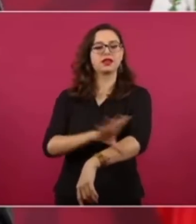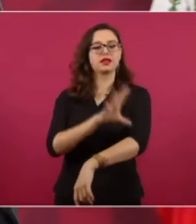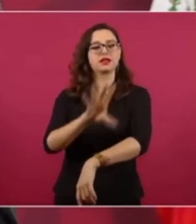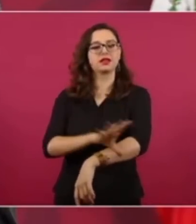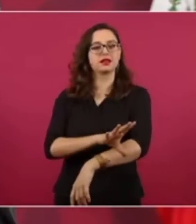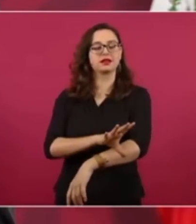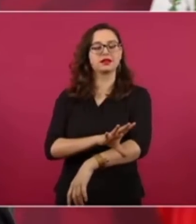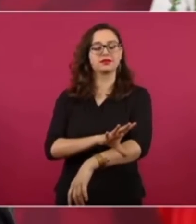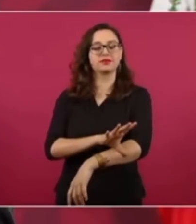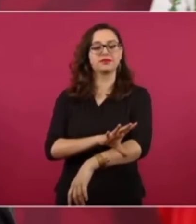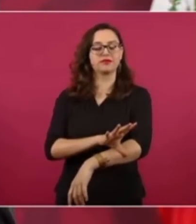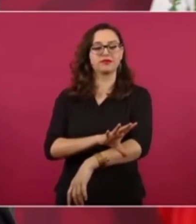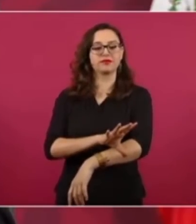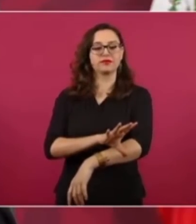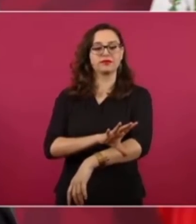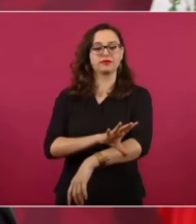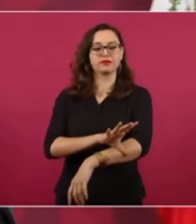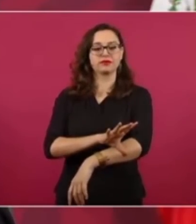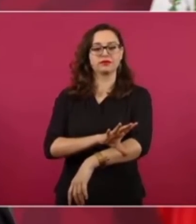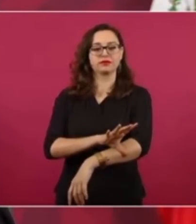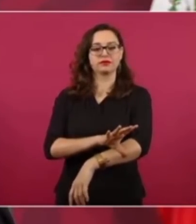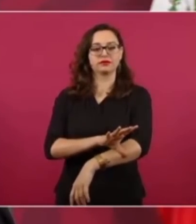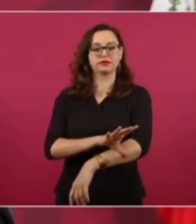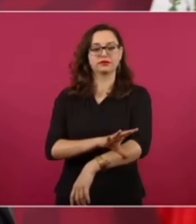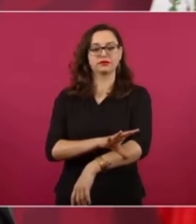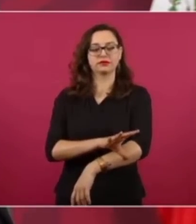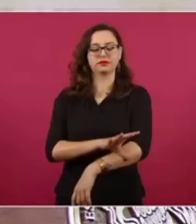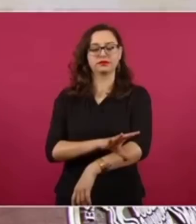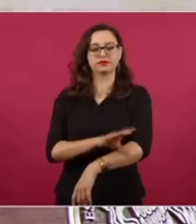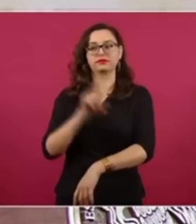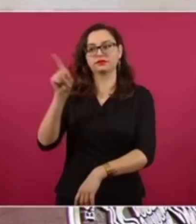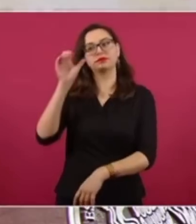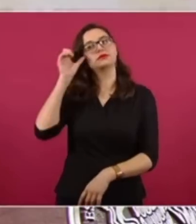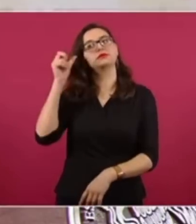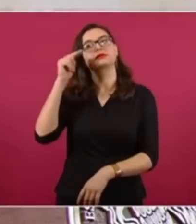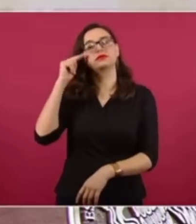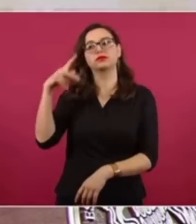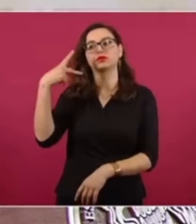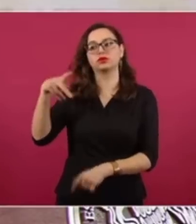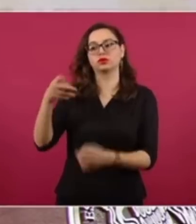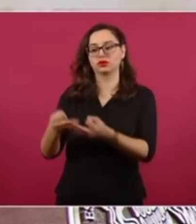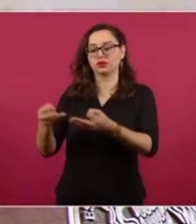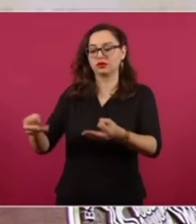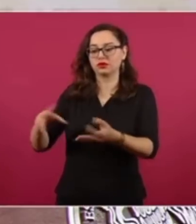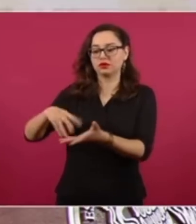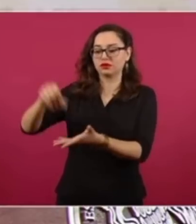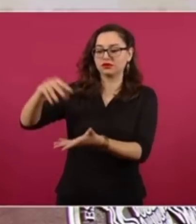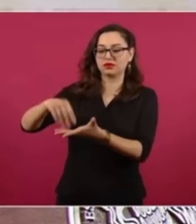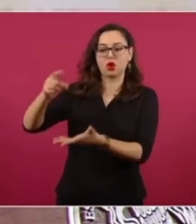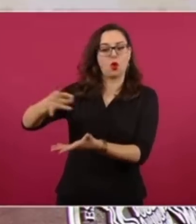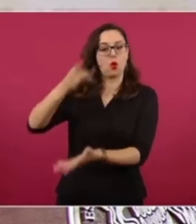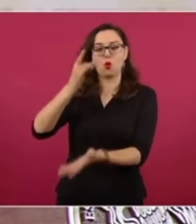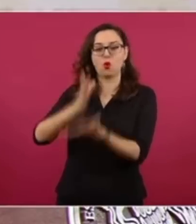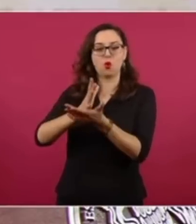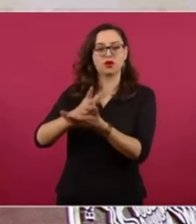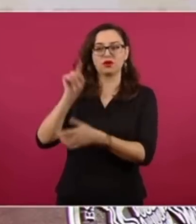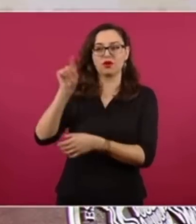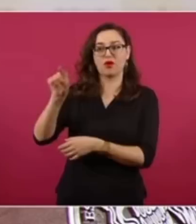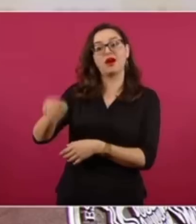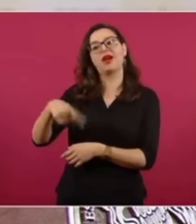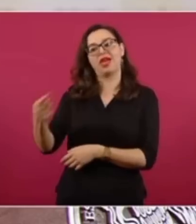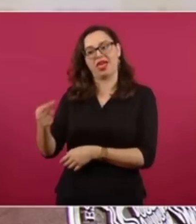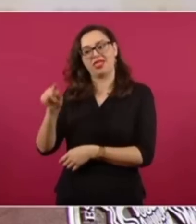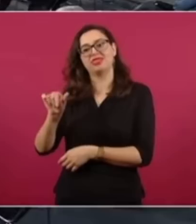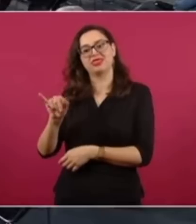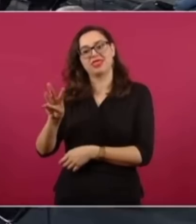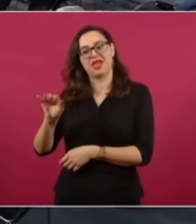que se tiene en China y que se utiliza en Taiwán,